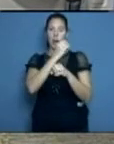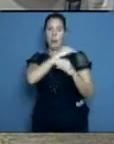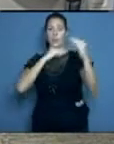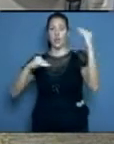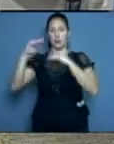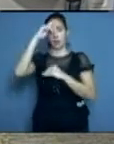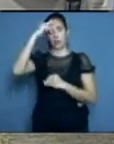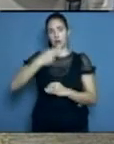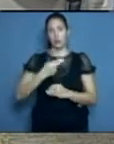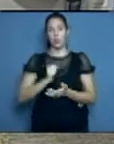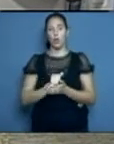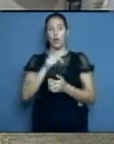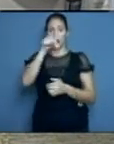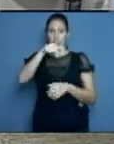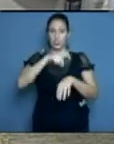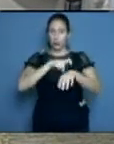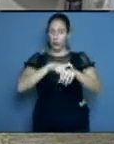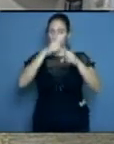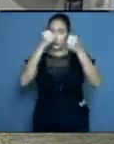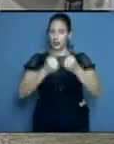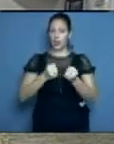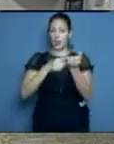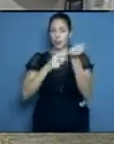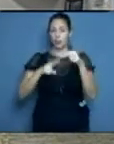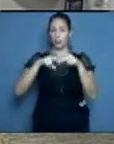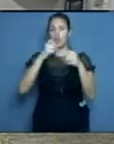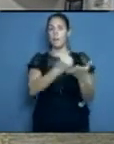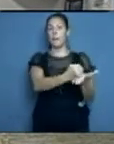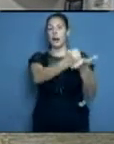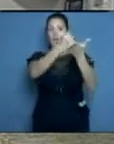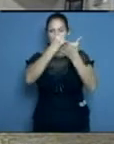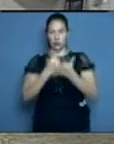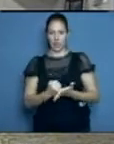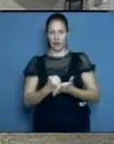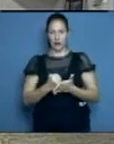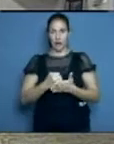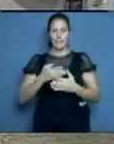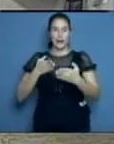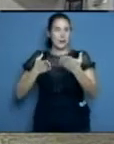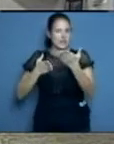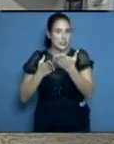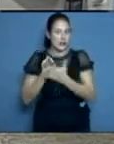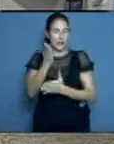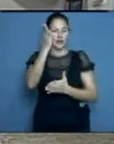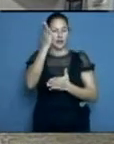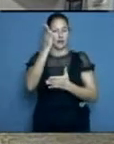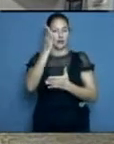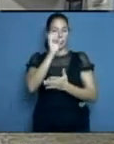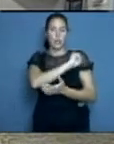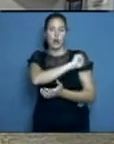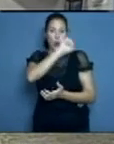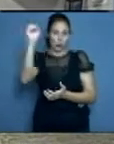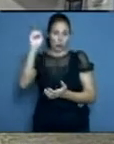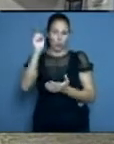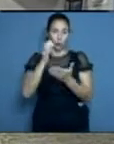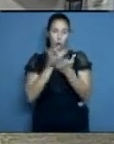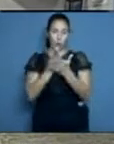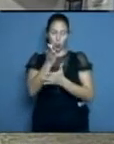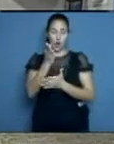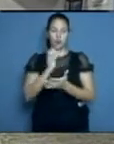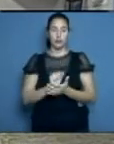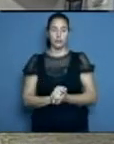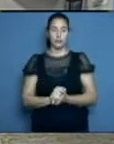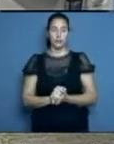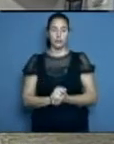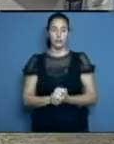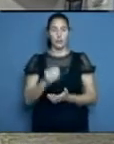apoyando a nuestra provincia para salir adelante. Sabemos que vamos a salir adelante, que lo vamos a lograr. No solamente es una tarea, como usted decía, del médico